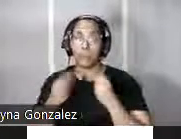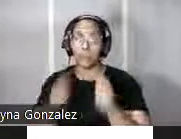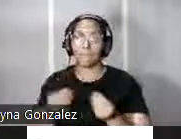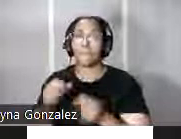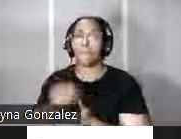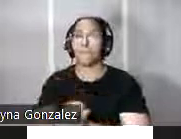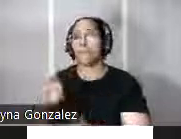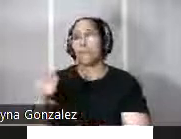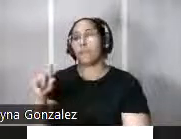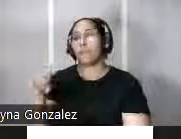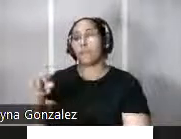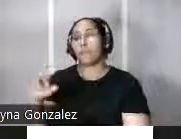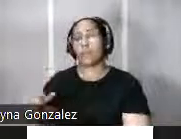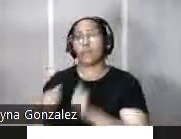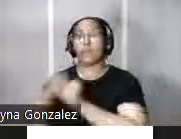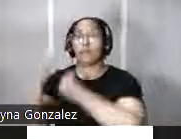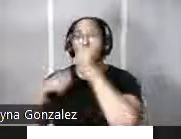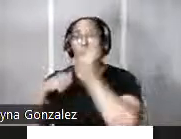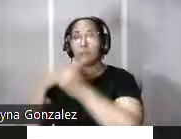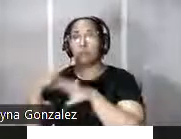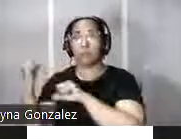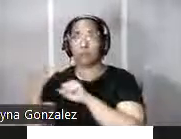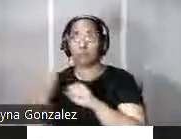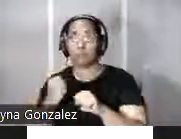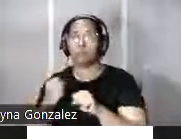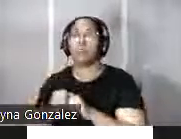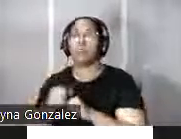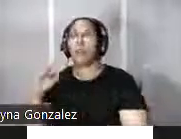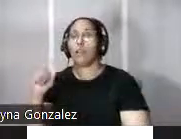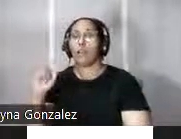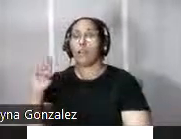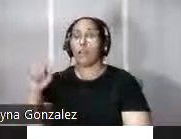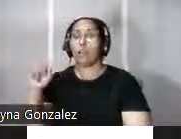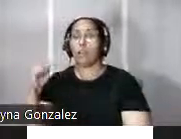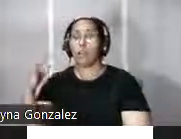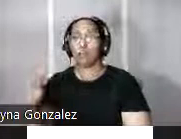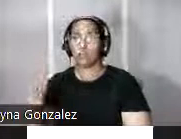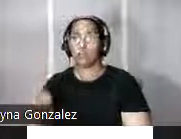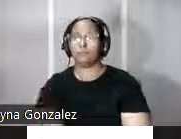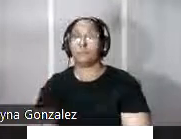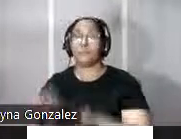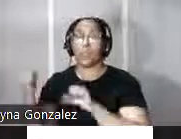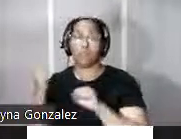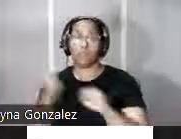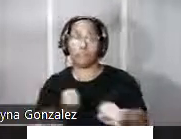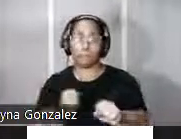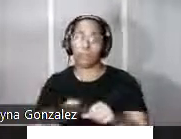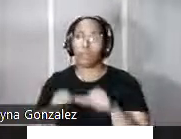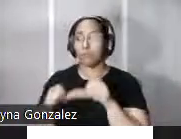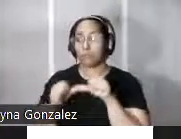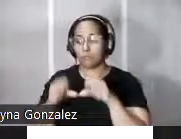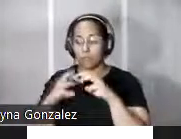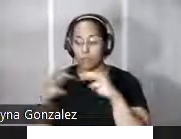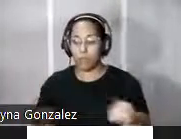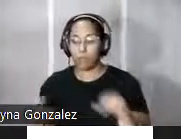Francisco Mestre fue la construcción de este fuerte del abanico un fuerte que siguió el modelo empleado por un